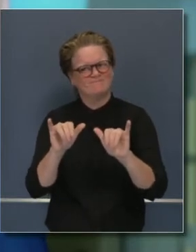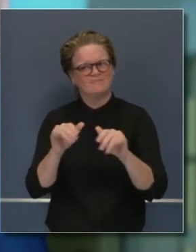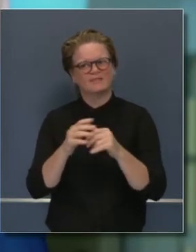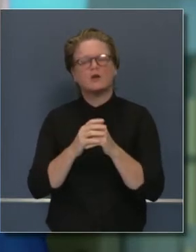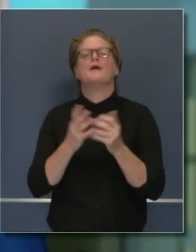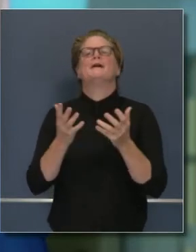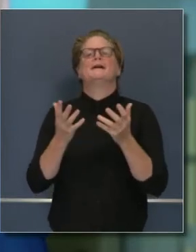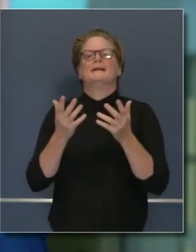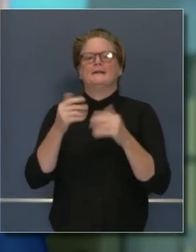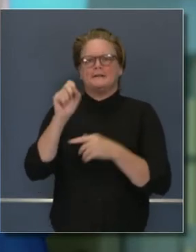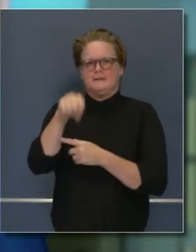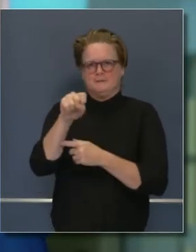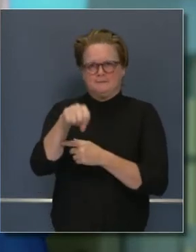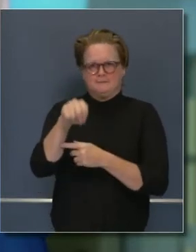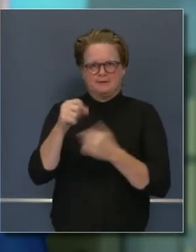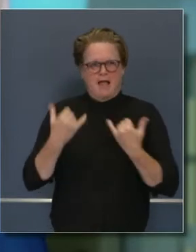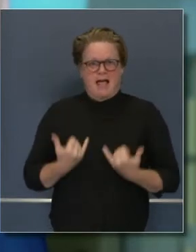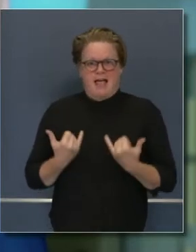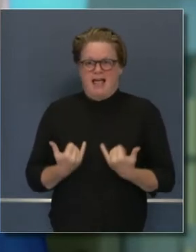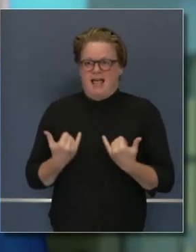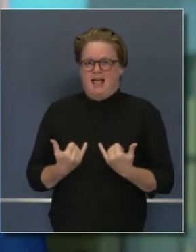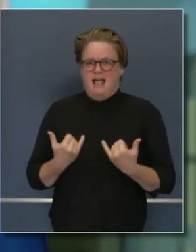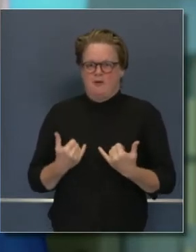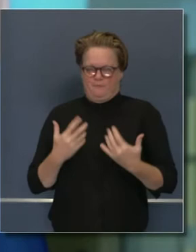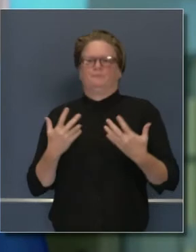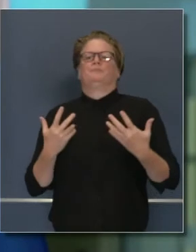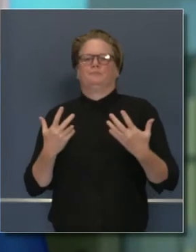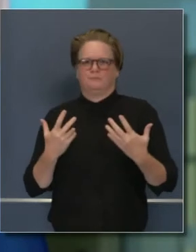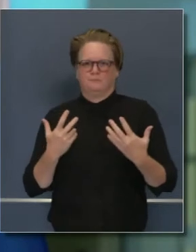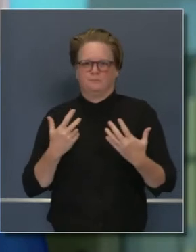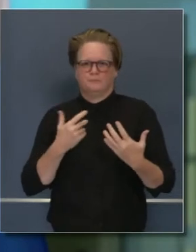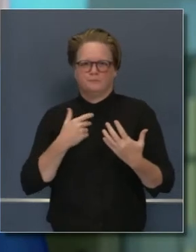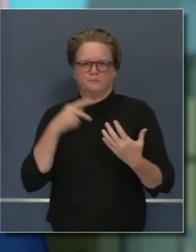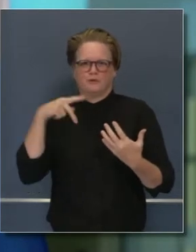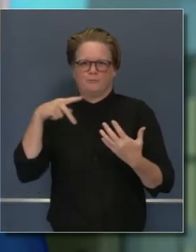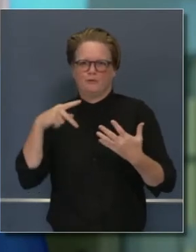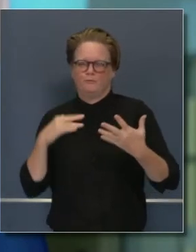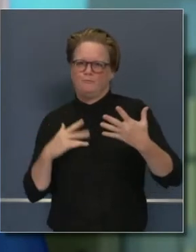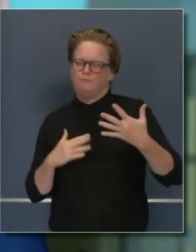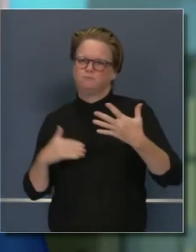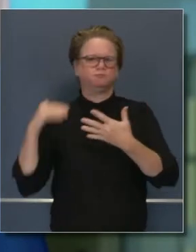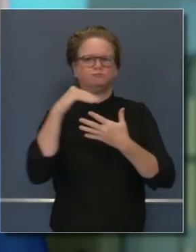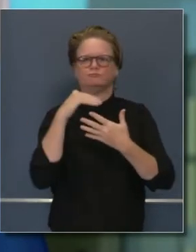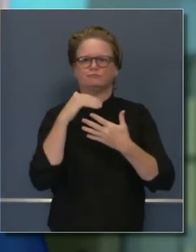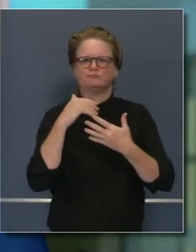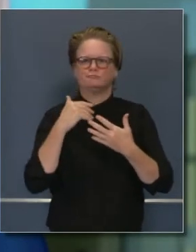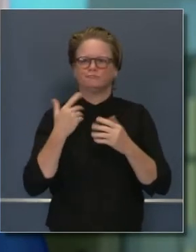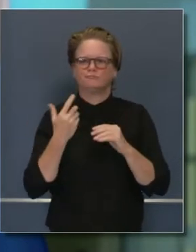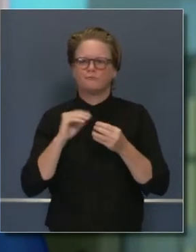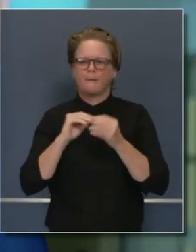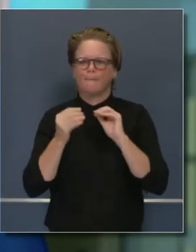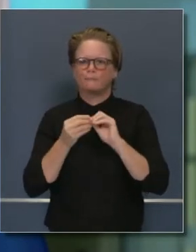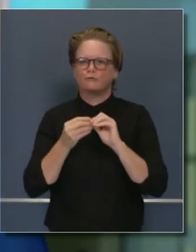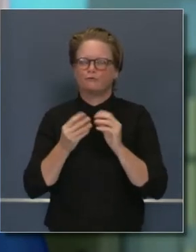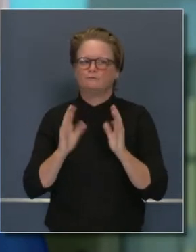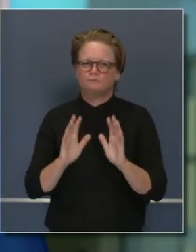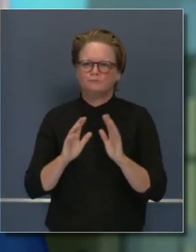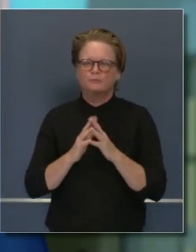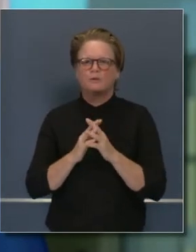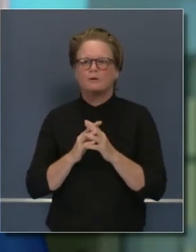hoy día el movimiento de 41 condados en total al morado recalca lo que ha